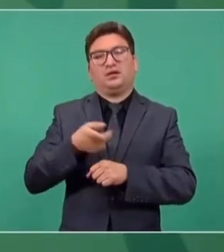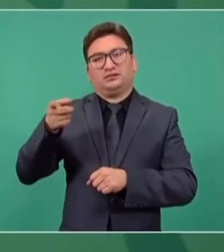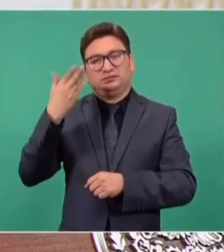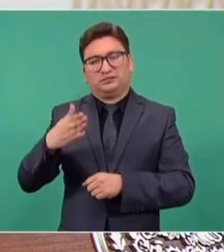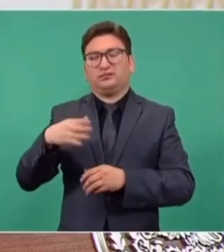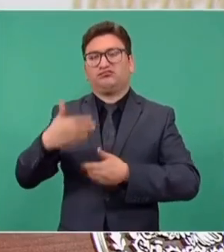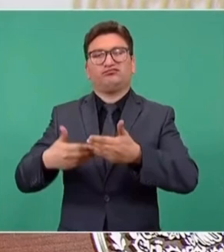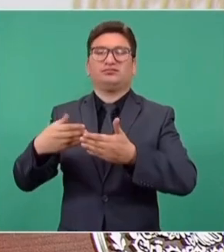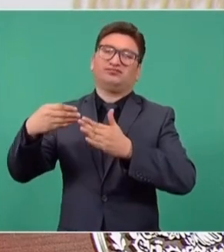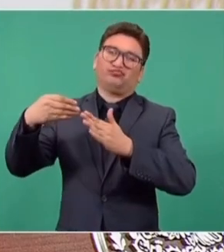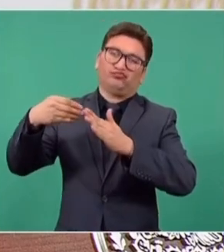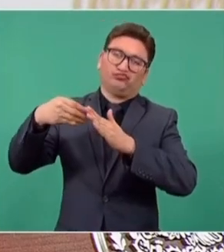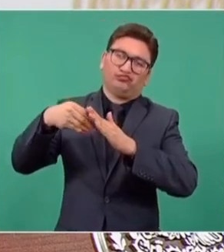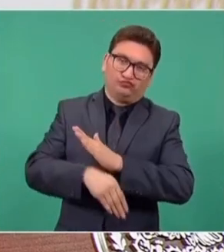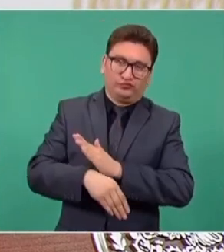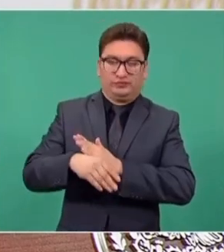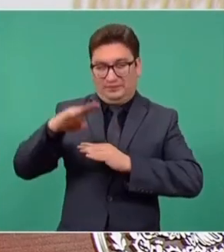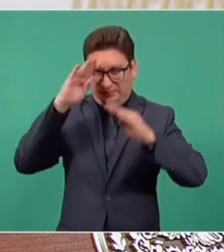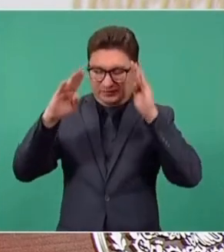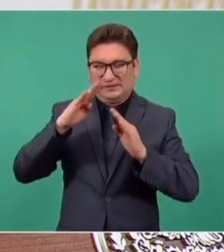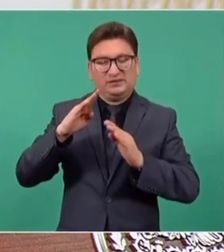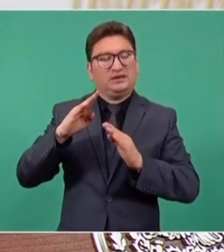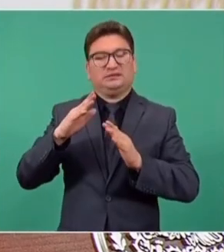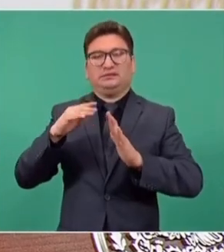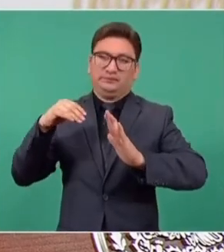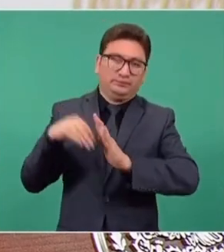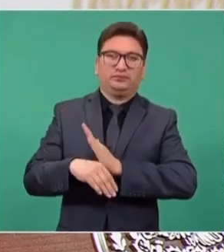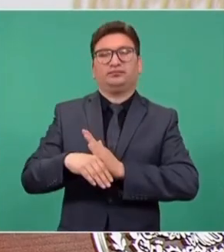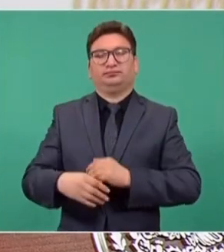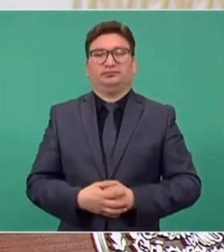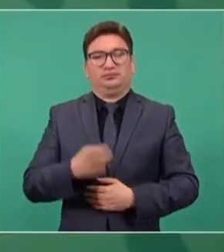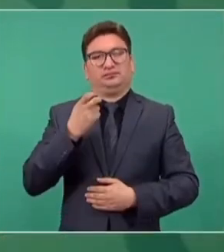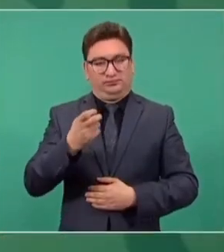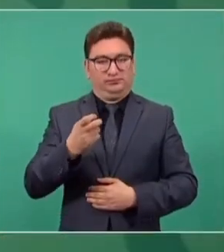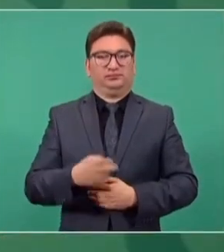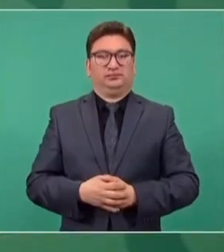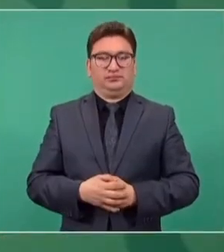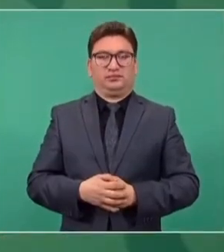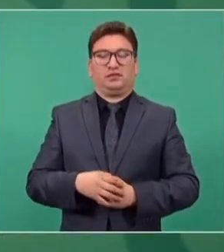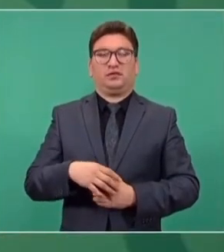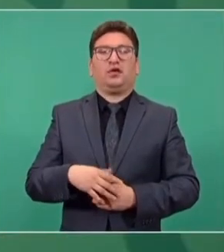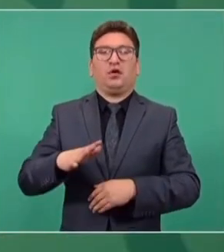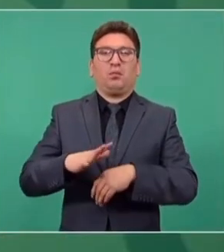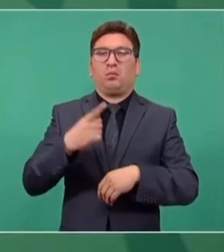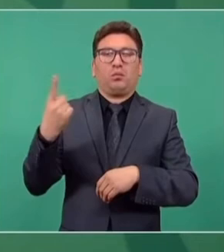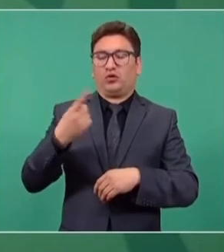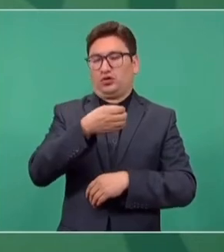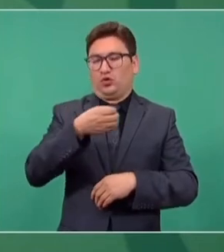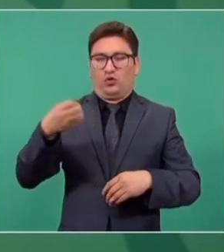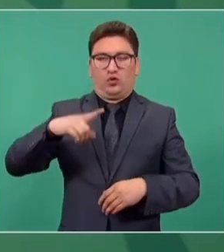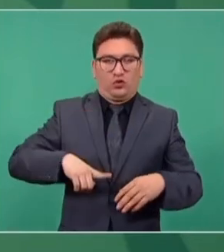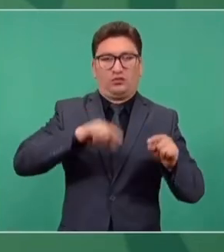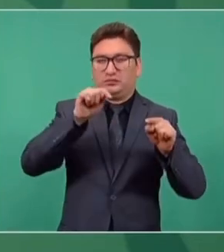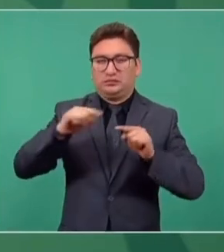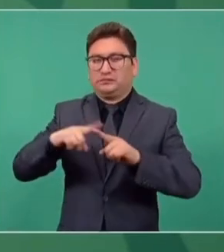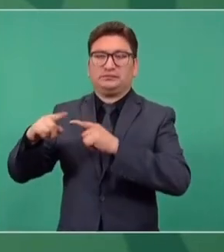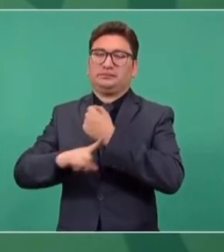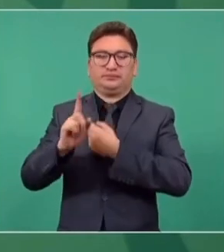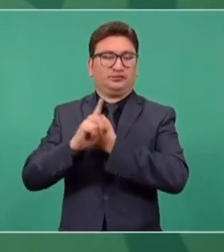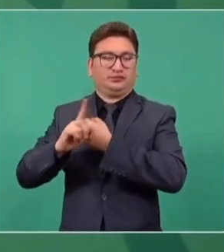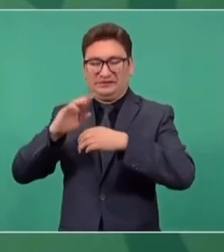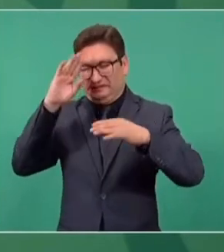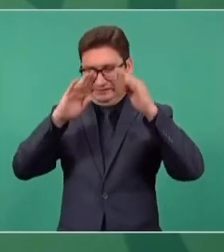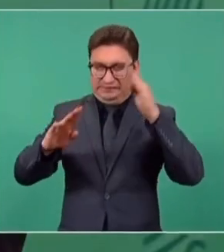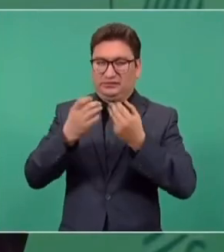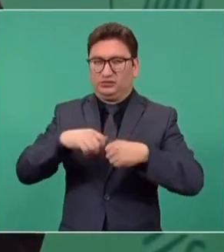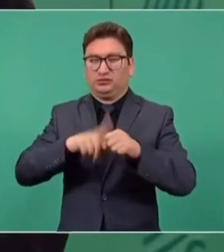decadencia. Esto no sólo es una crisis, lo que estamos enfrentando es una decadencia, es algo que afectó todos los órdenes de la vida pública. No es una crisis